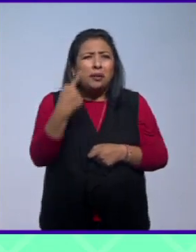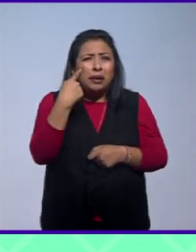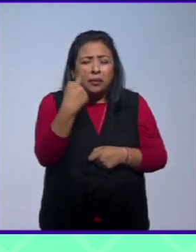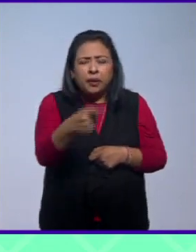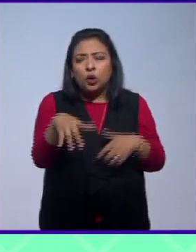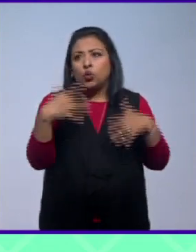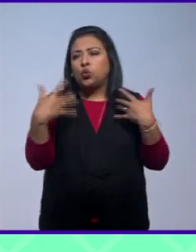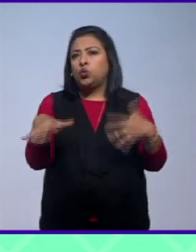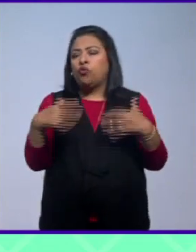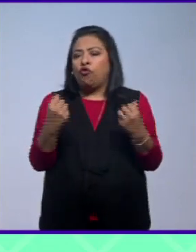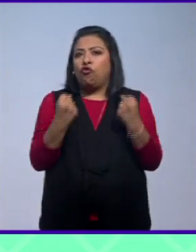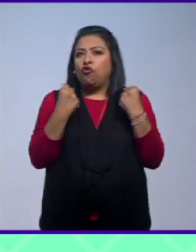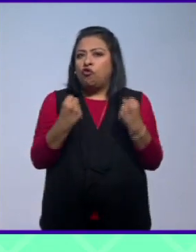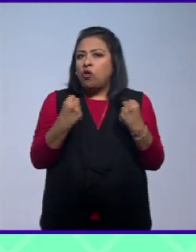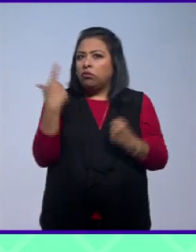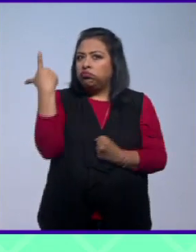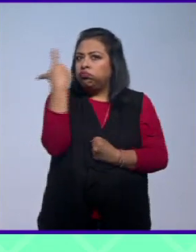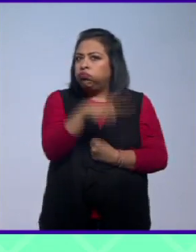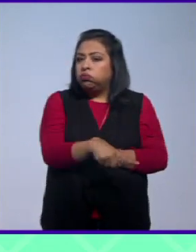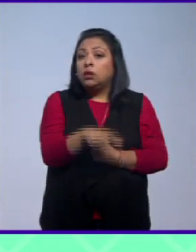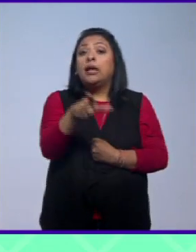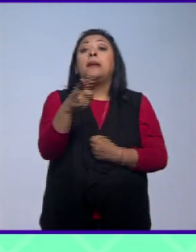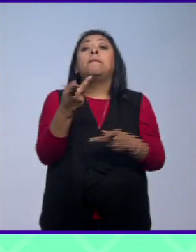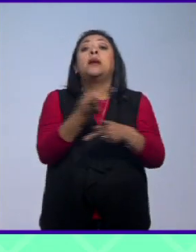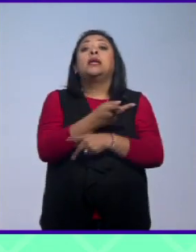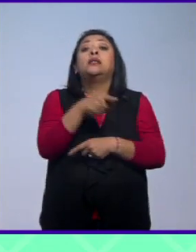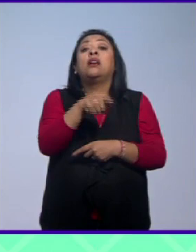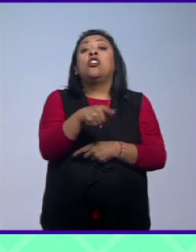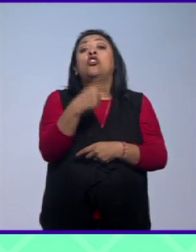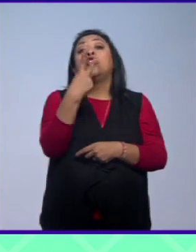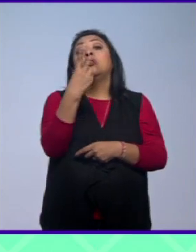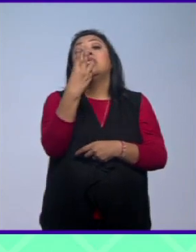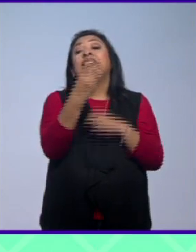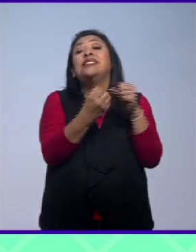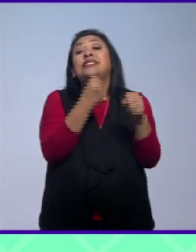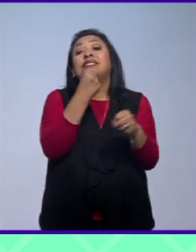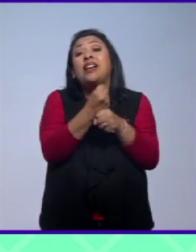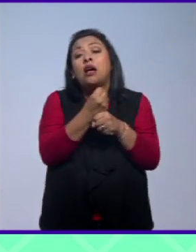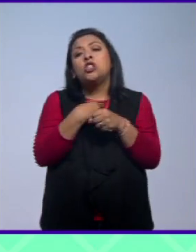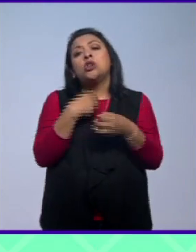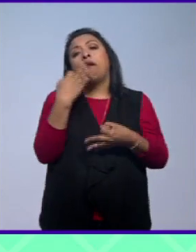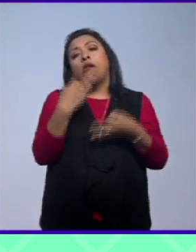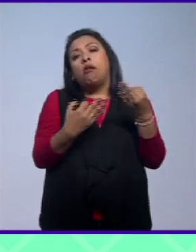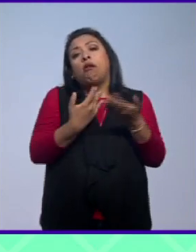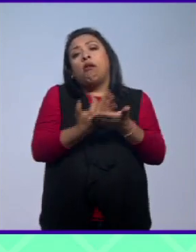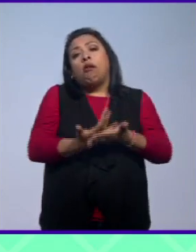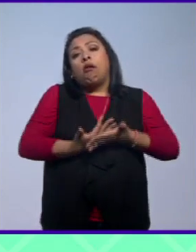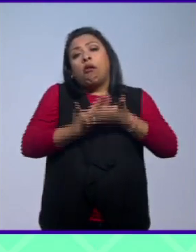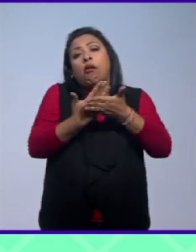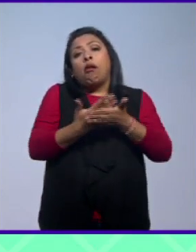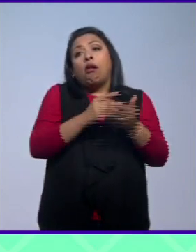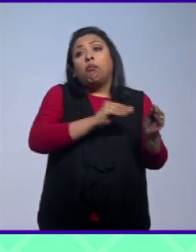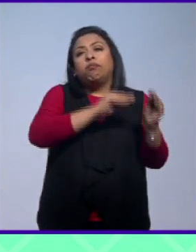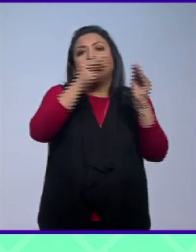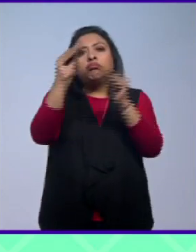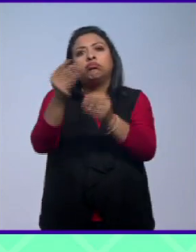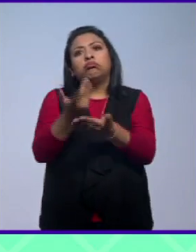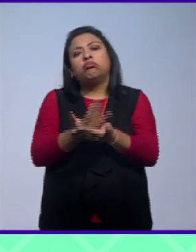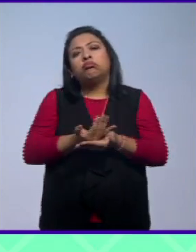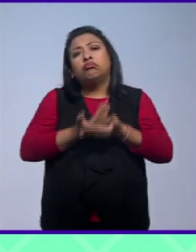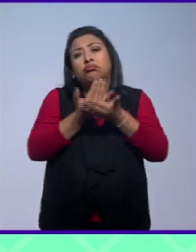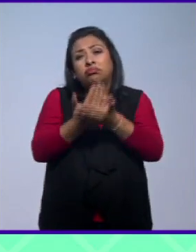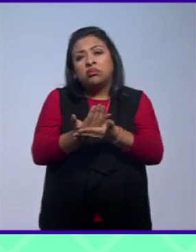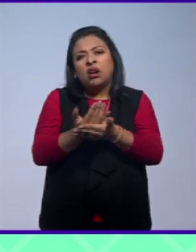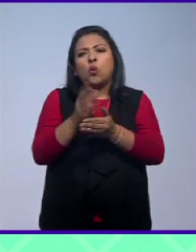impresionantes lo que ocurre es que ellos pueden llevar hasta dos o tres años sus juicios antes de ser deportados entonces